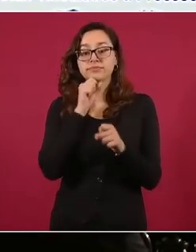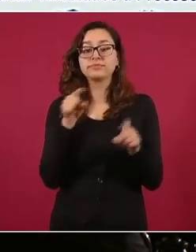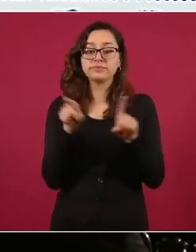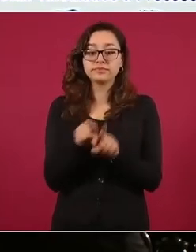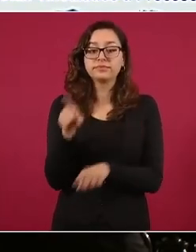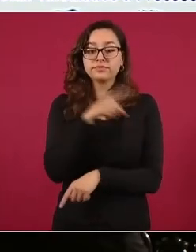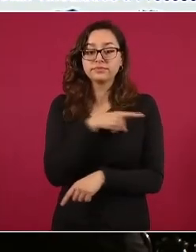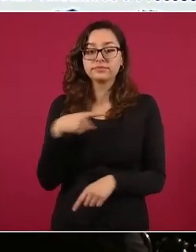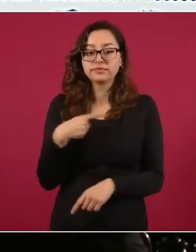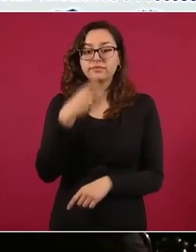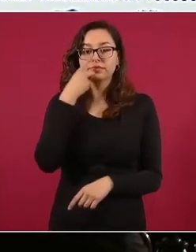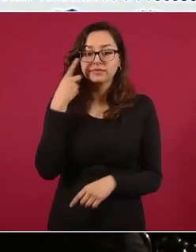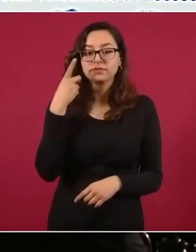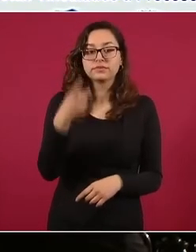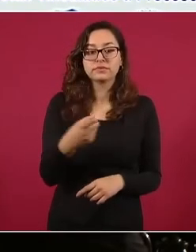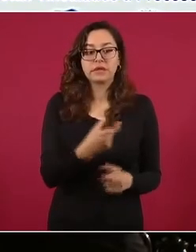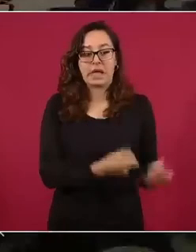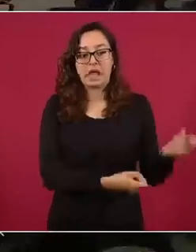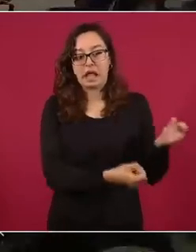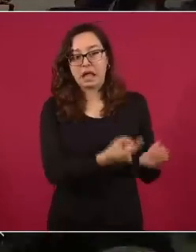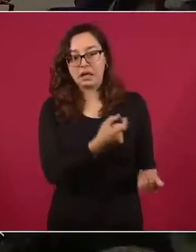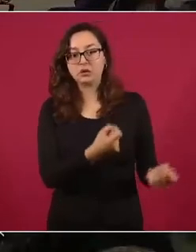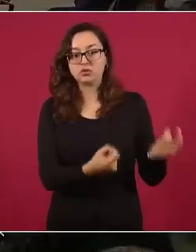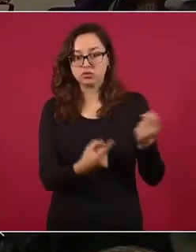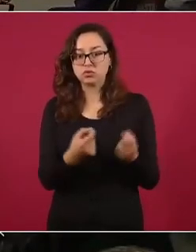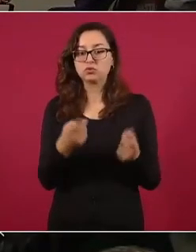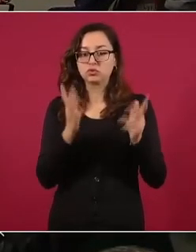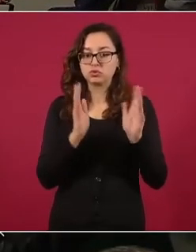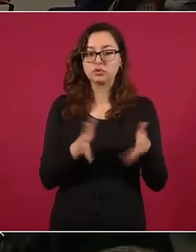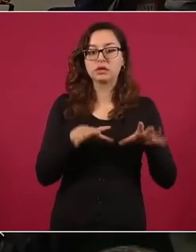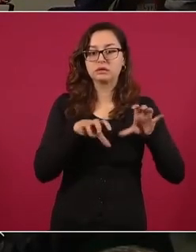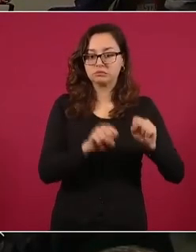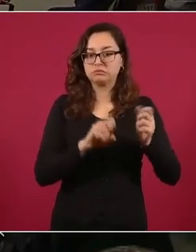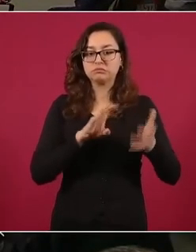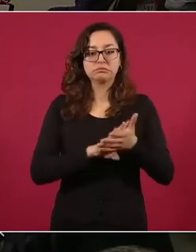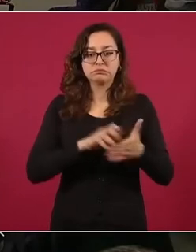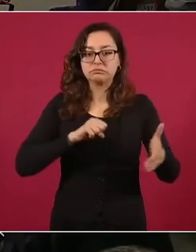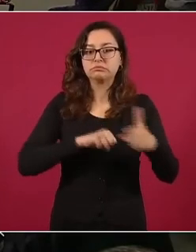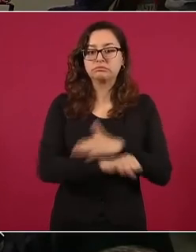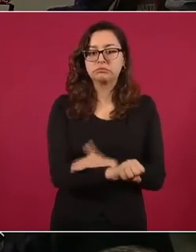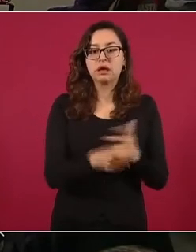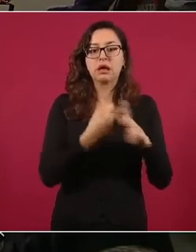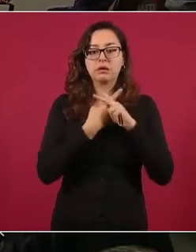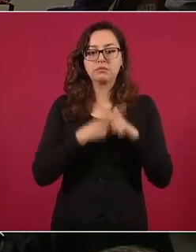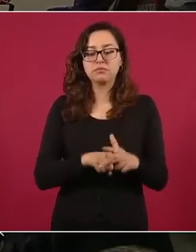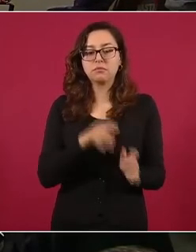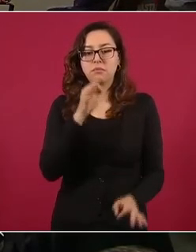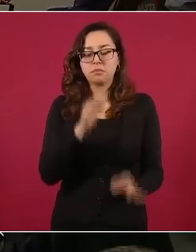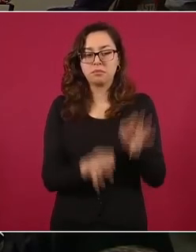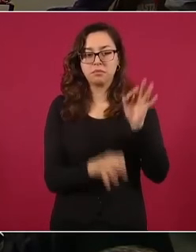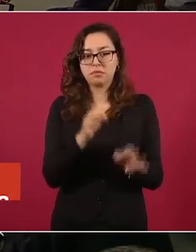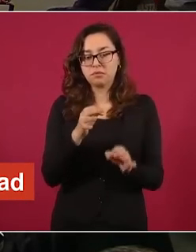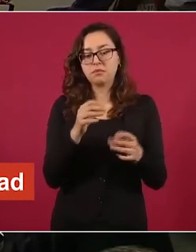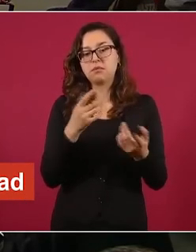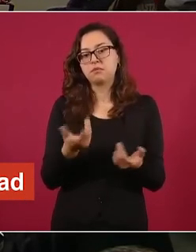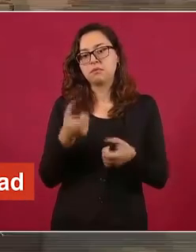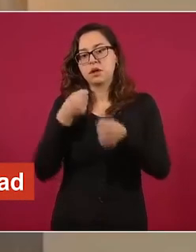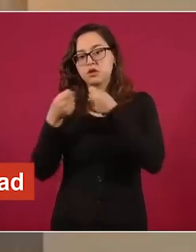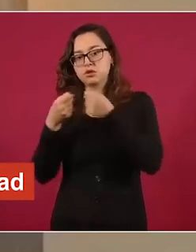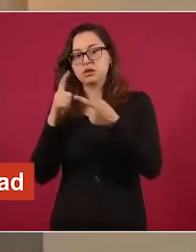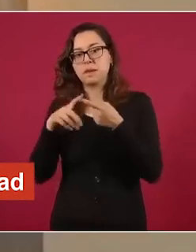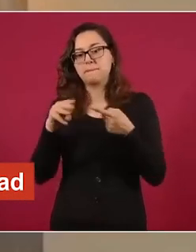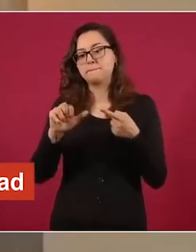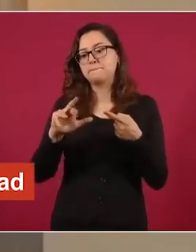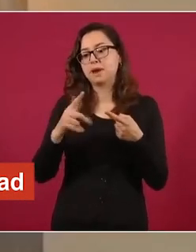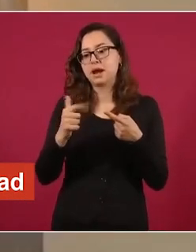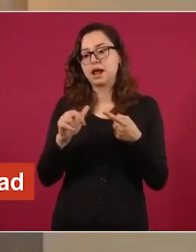ya hay sujetos vinculados, desde los casos de Margarito Martínez o Lourdes Maldonado, ya